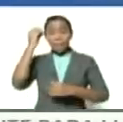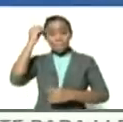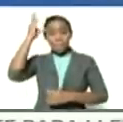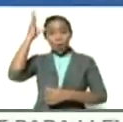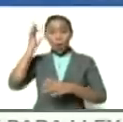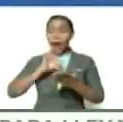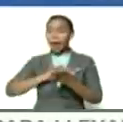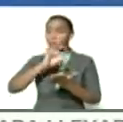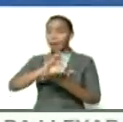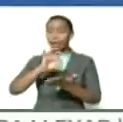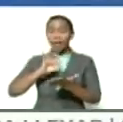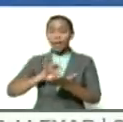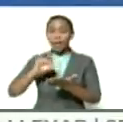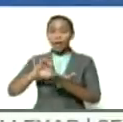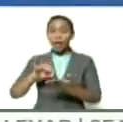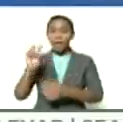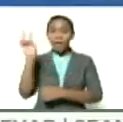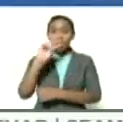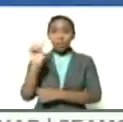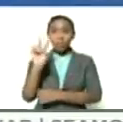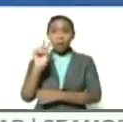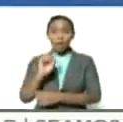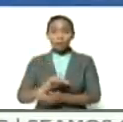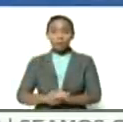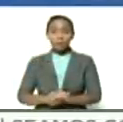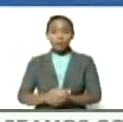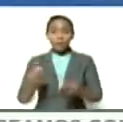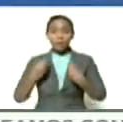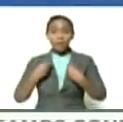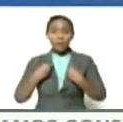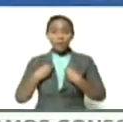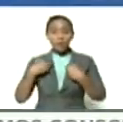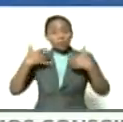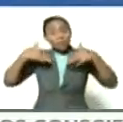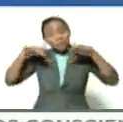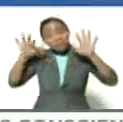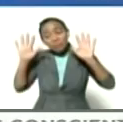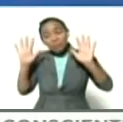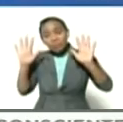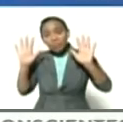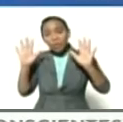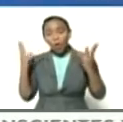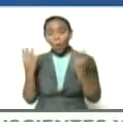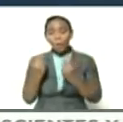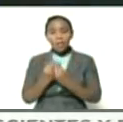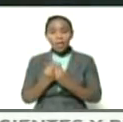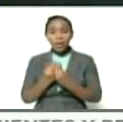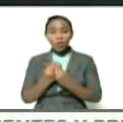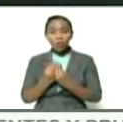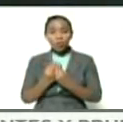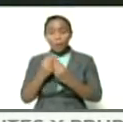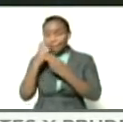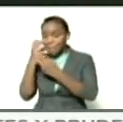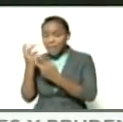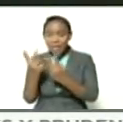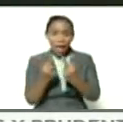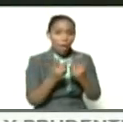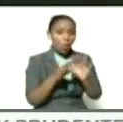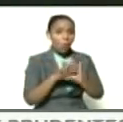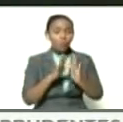estratégica Venezuela vivió quizás compañeros y compañeras invitadas del mundo